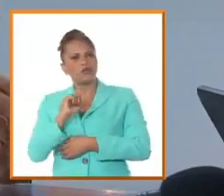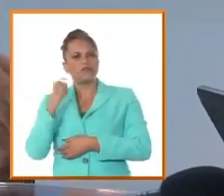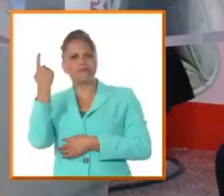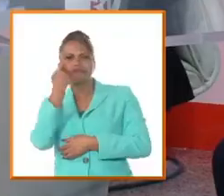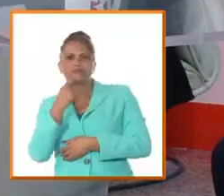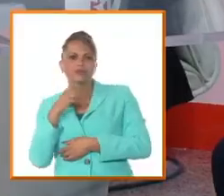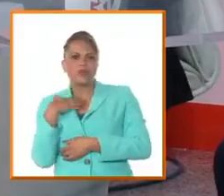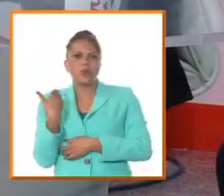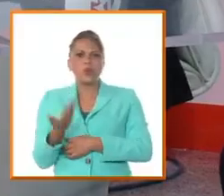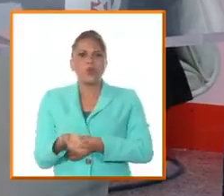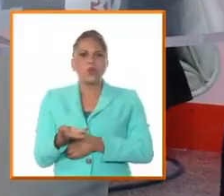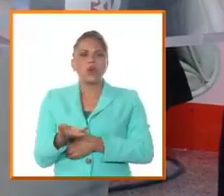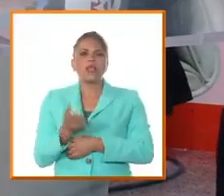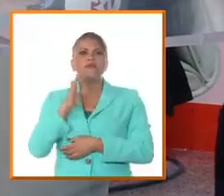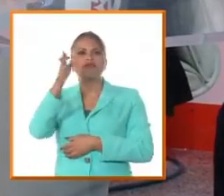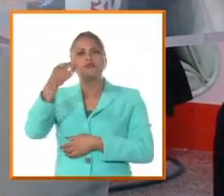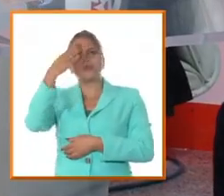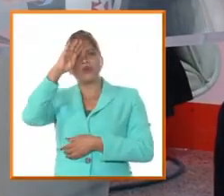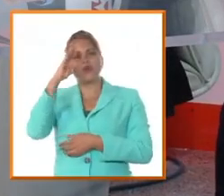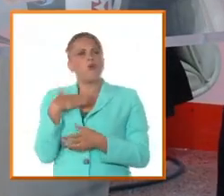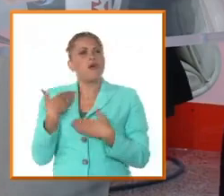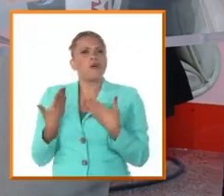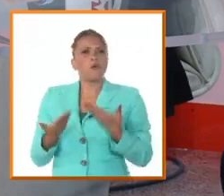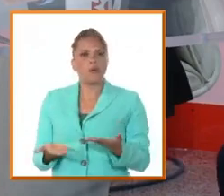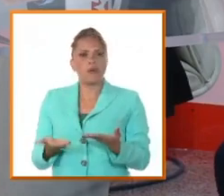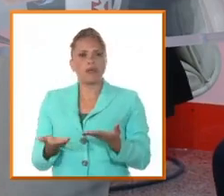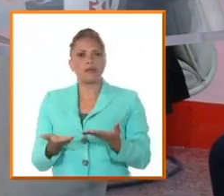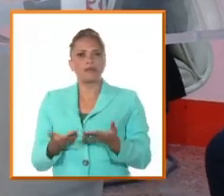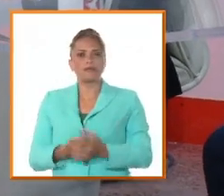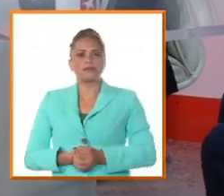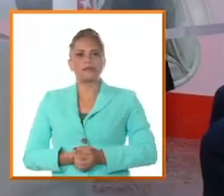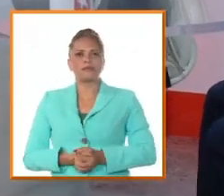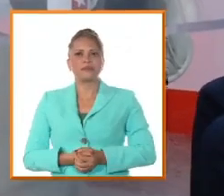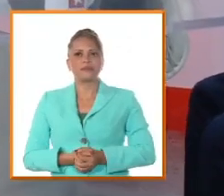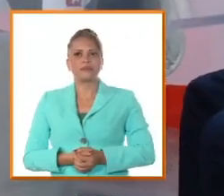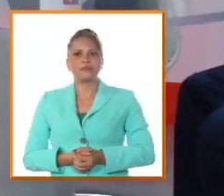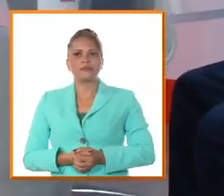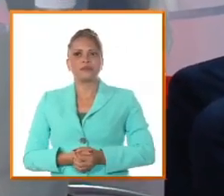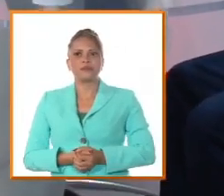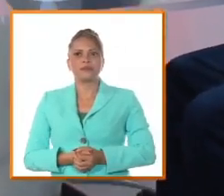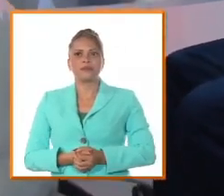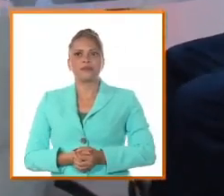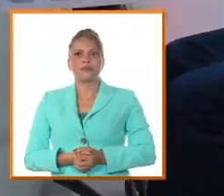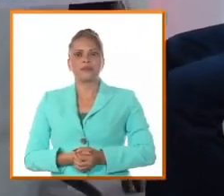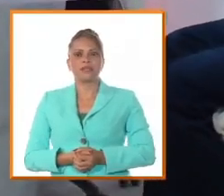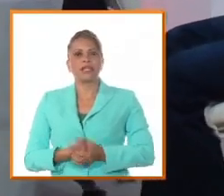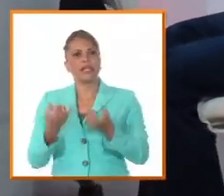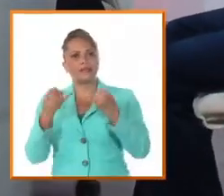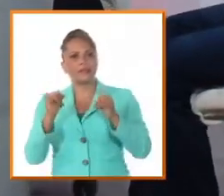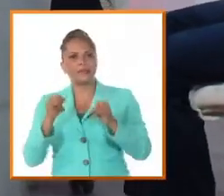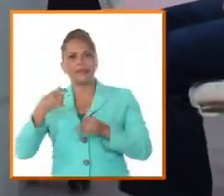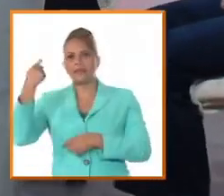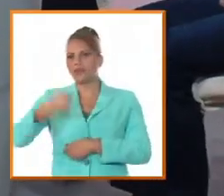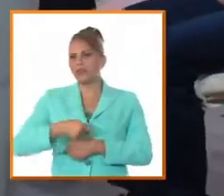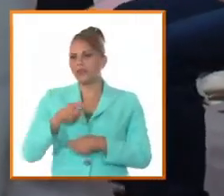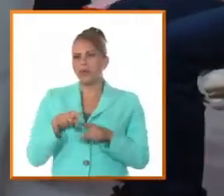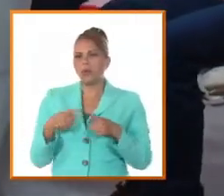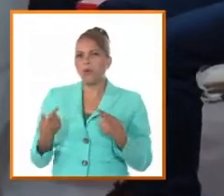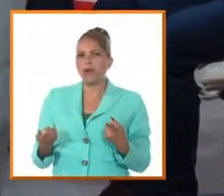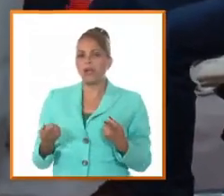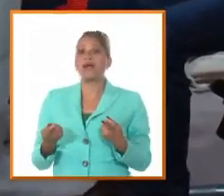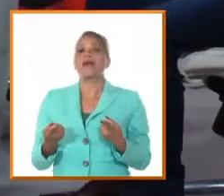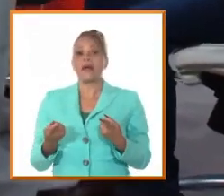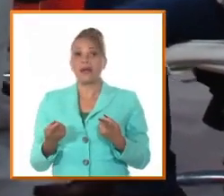y cuáles son los destinos de Cuba la anexión la autonomía o la independencia es decir